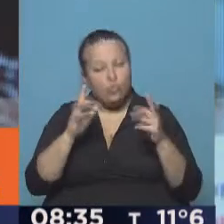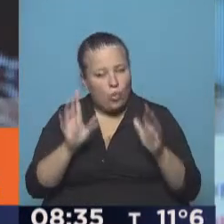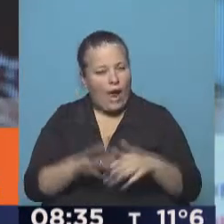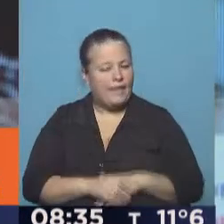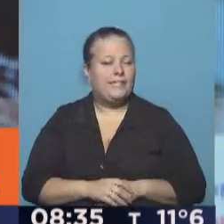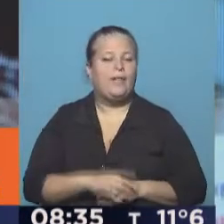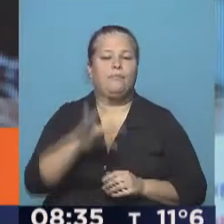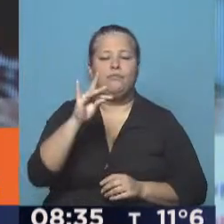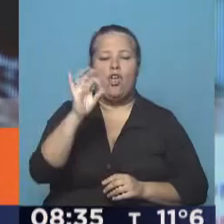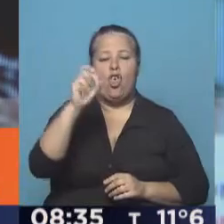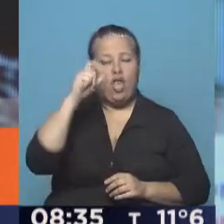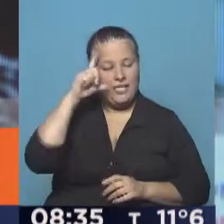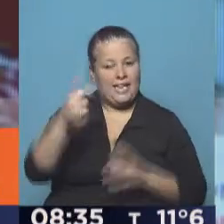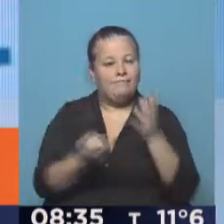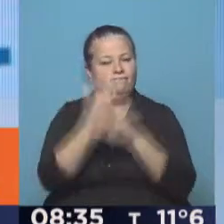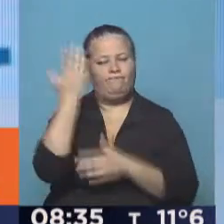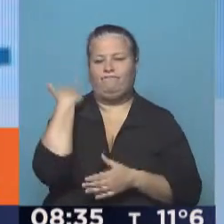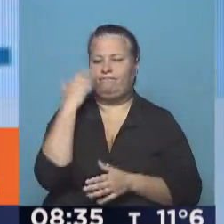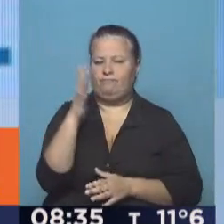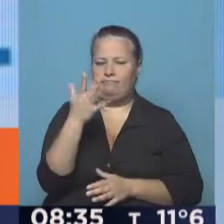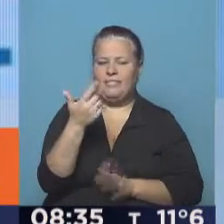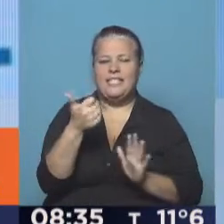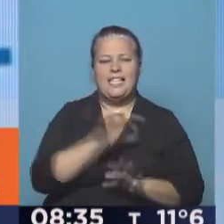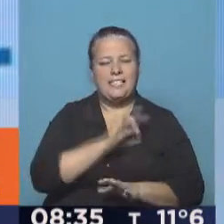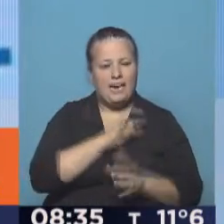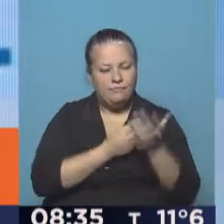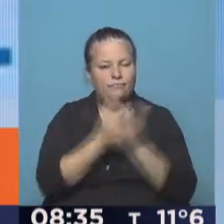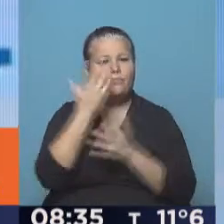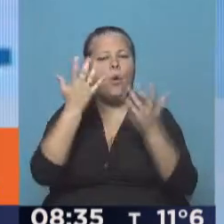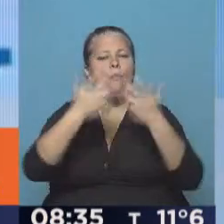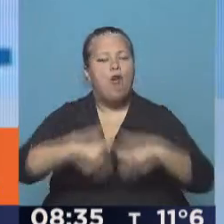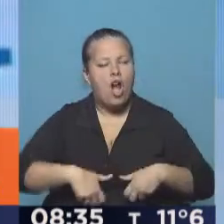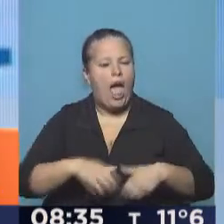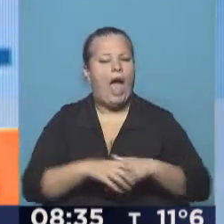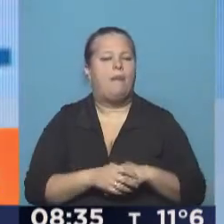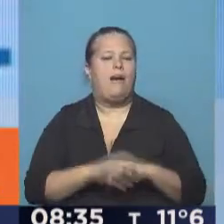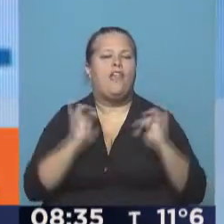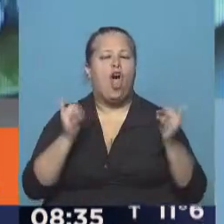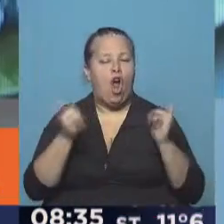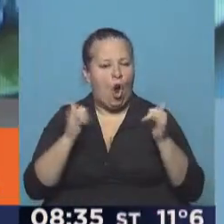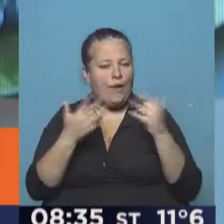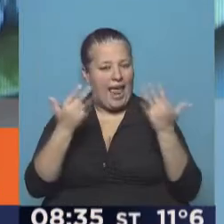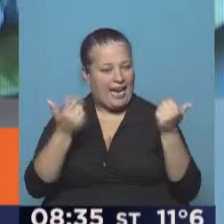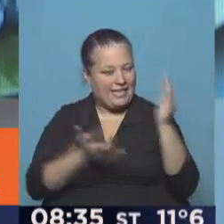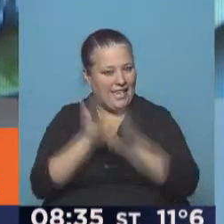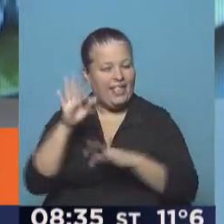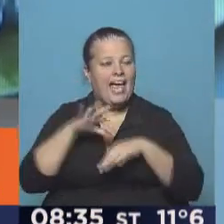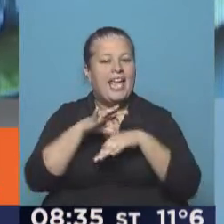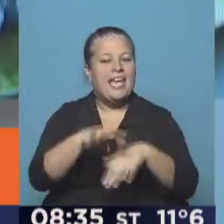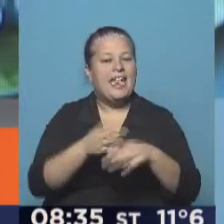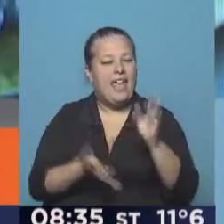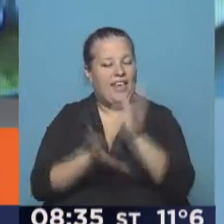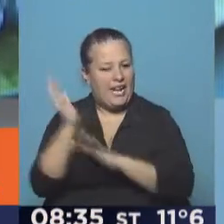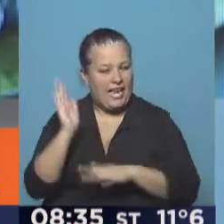Doncel ha creado hace ya seis años un programa de jóvenes egresados que se llama Guía Egreso